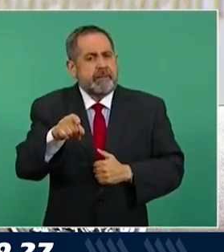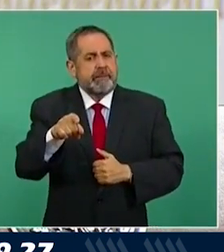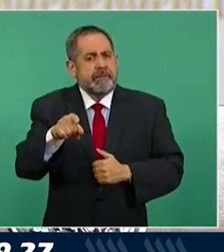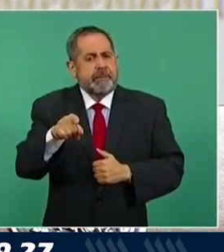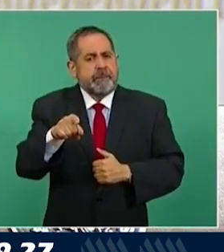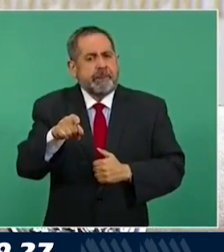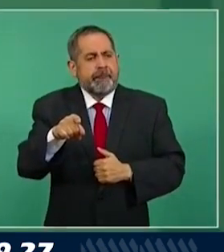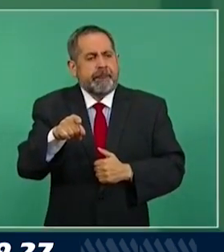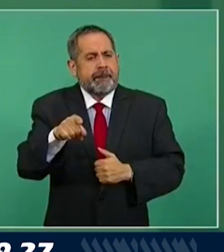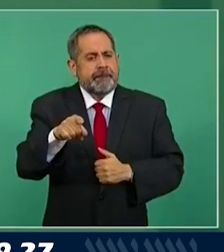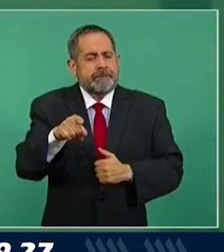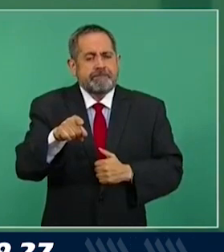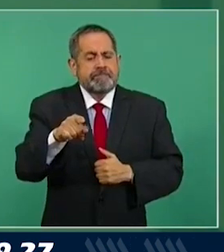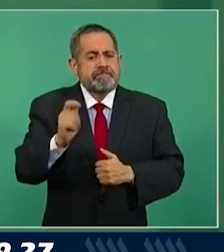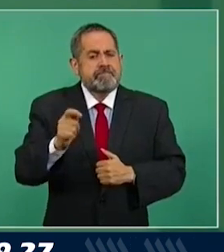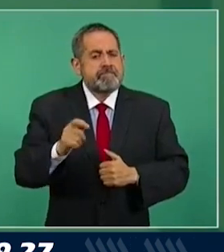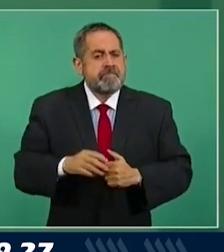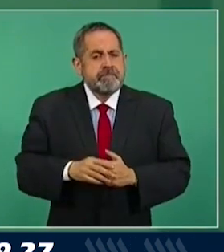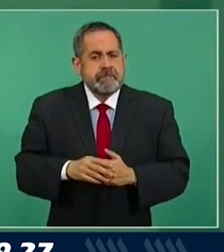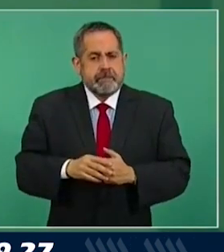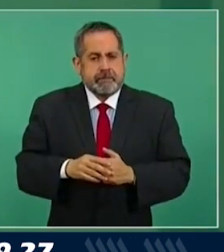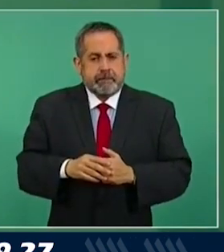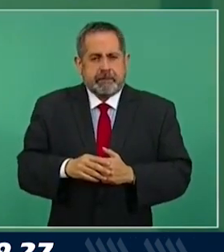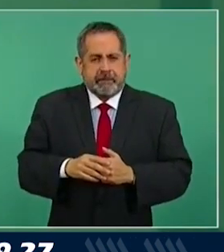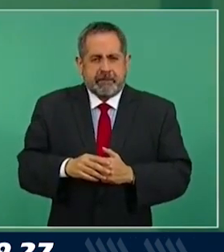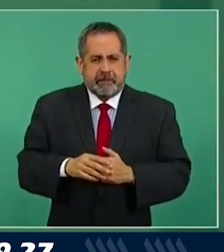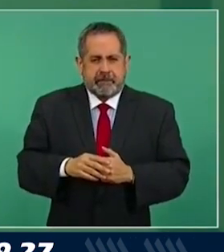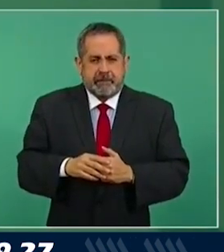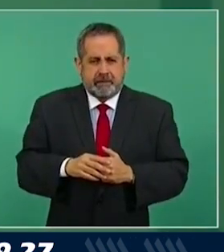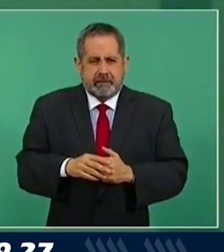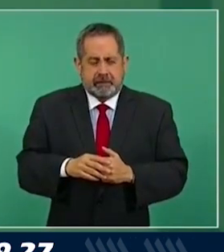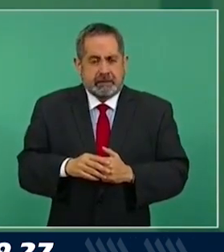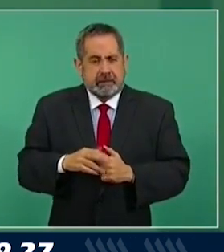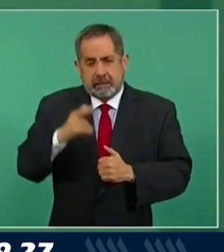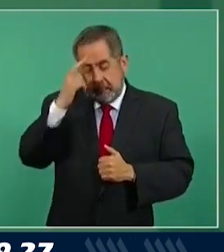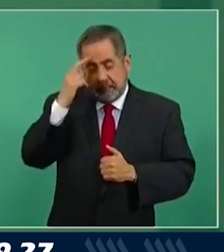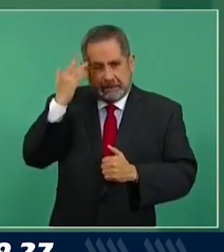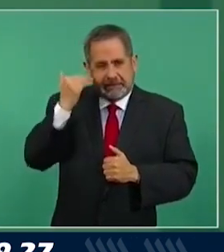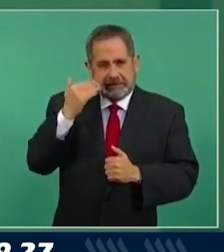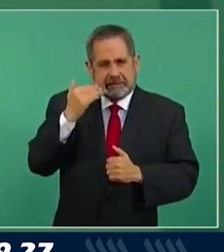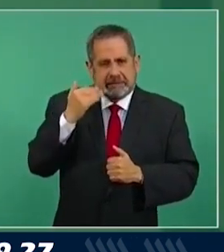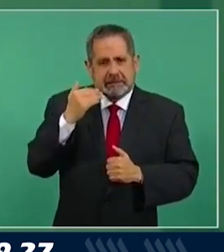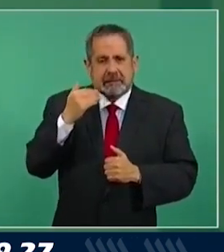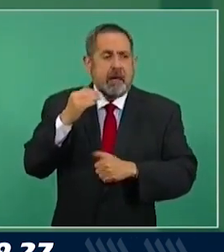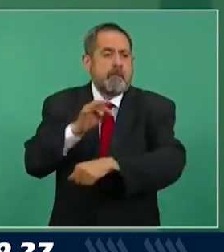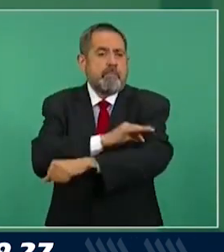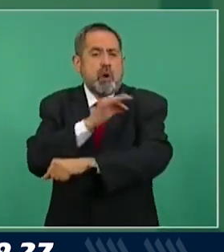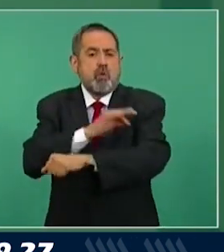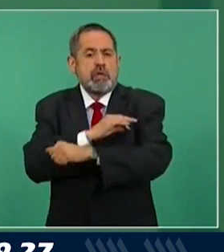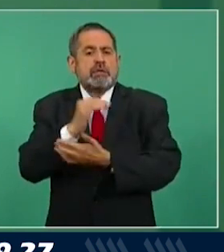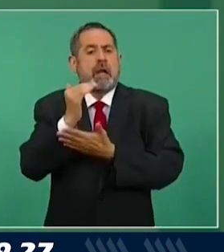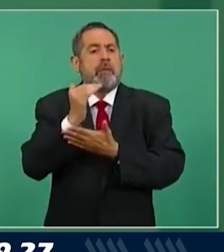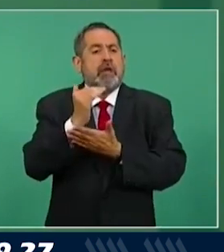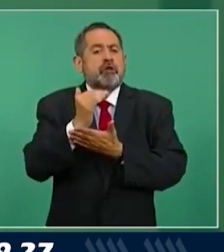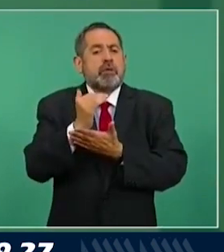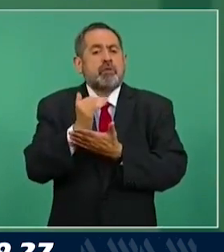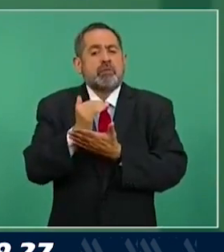ya recuperamos, porque se vea caído la vacunación, porque ya